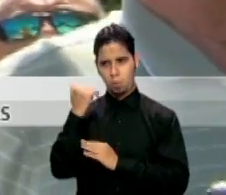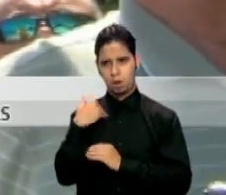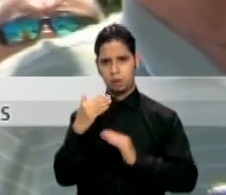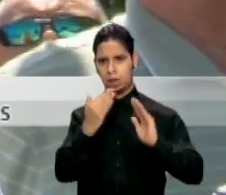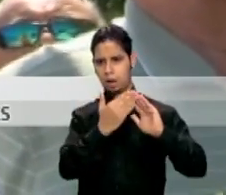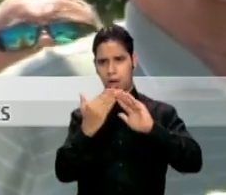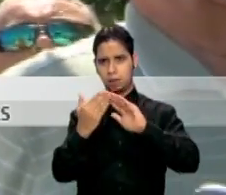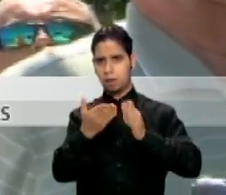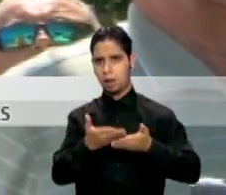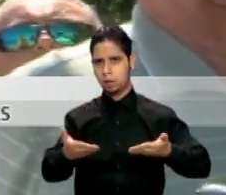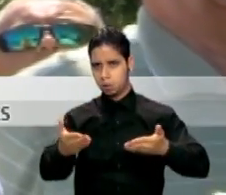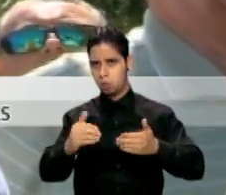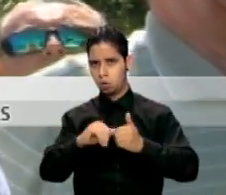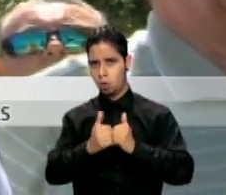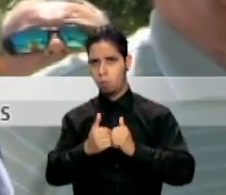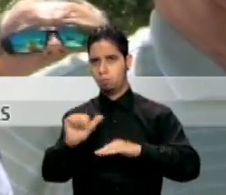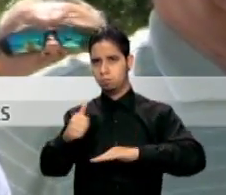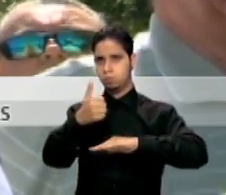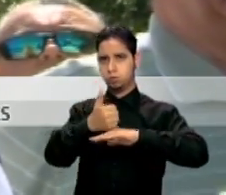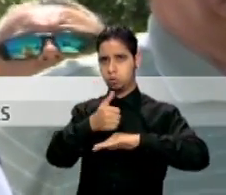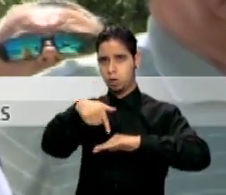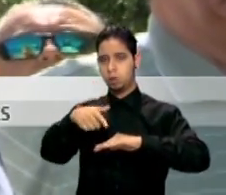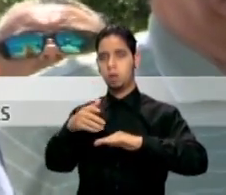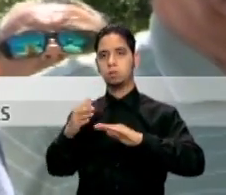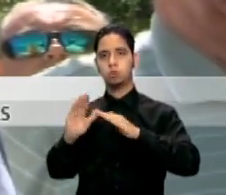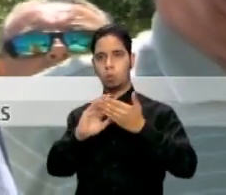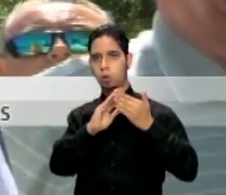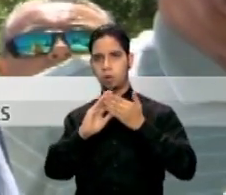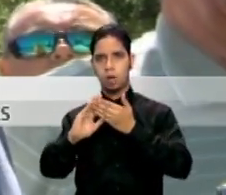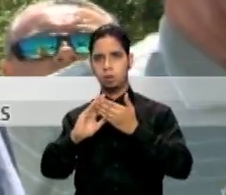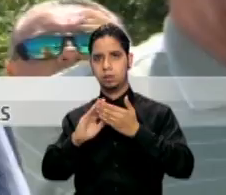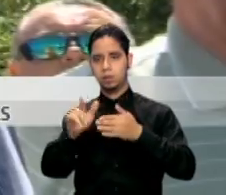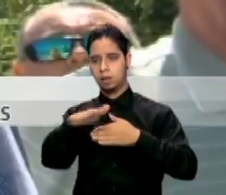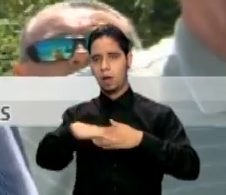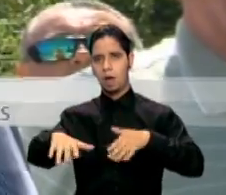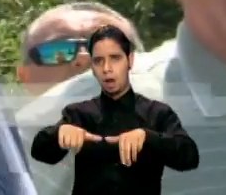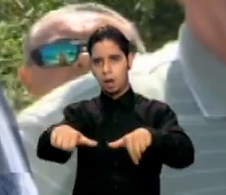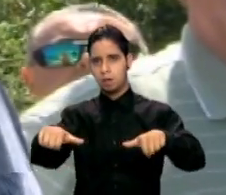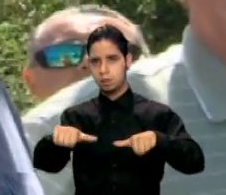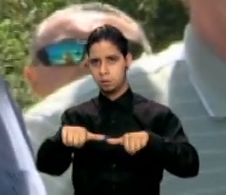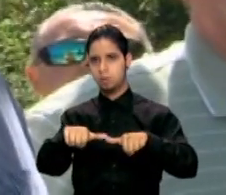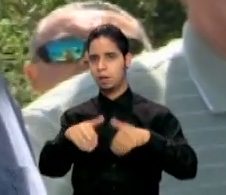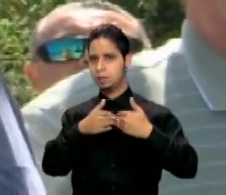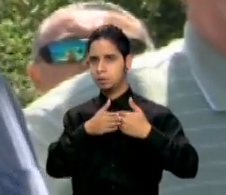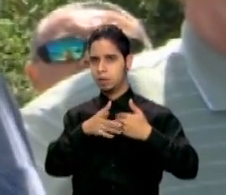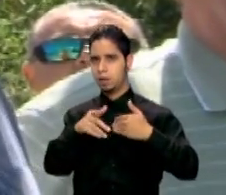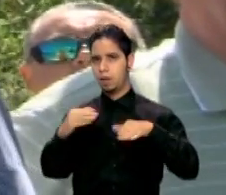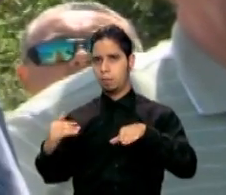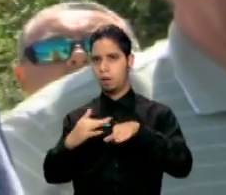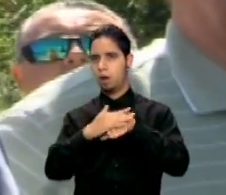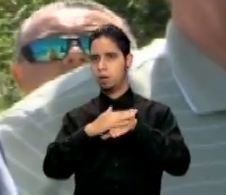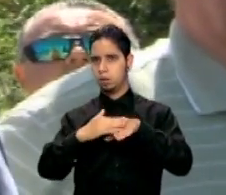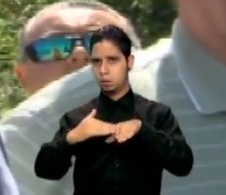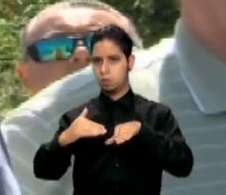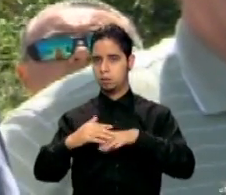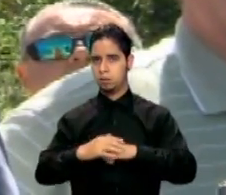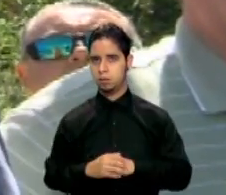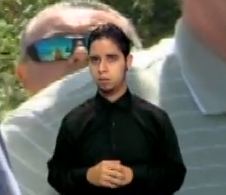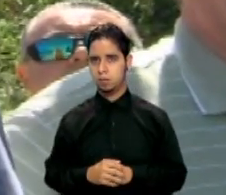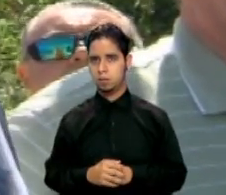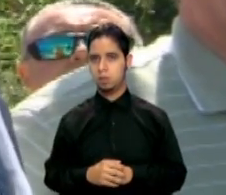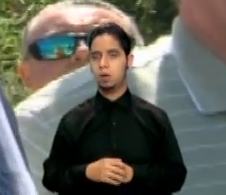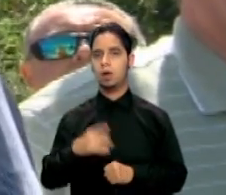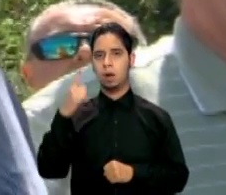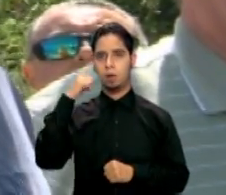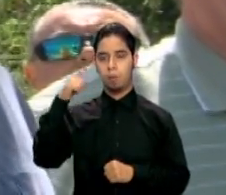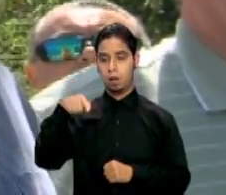cómo llegó a esta comunidad a estar en estas condiciones, en la proximidad que tiene al mar, obviamente para darle una cara humana a la